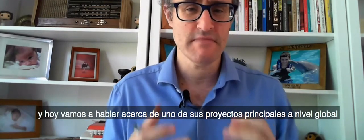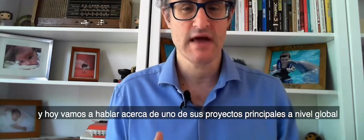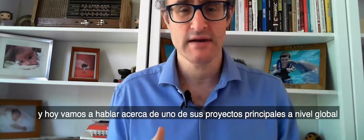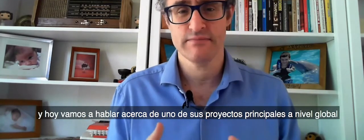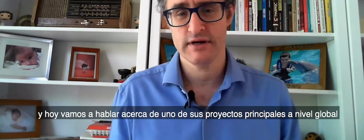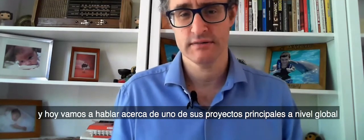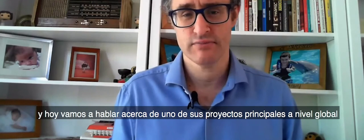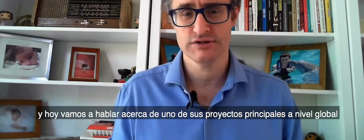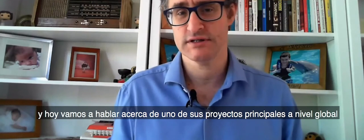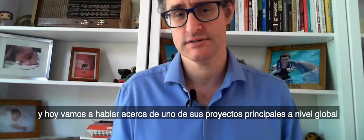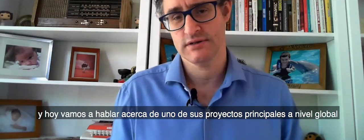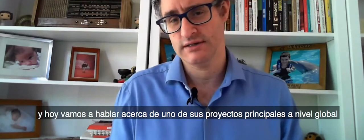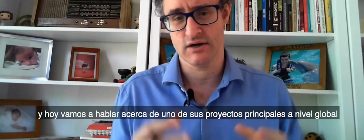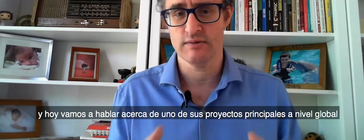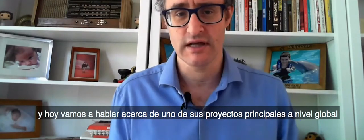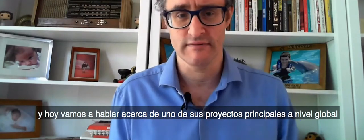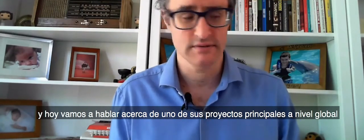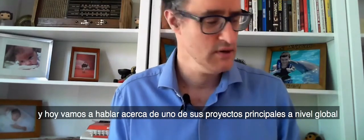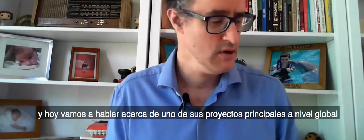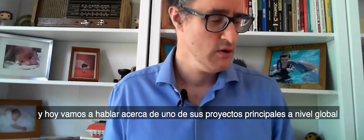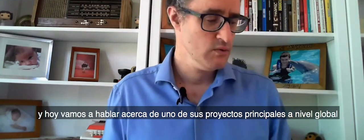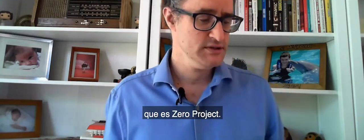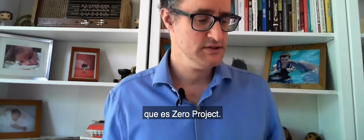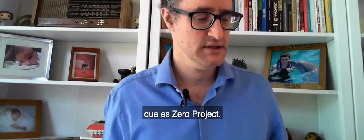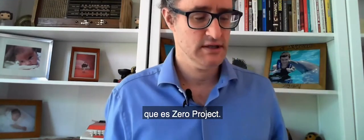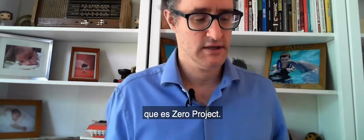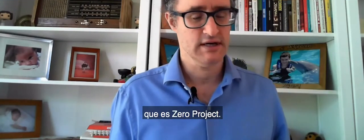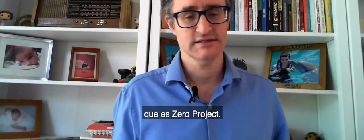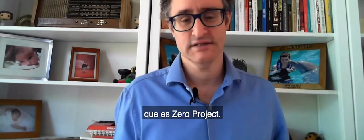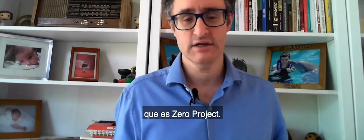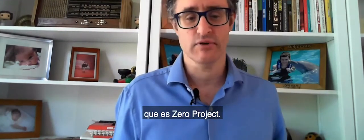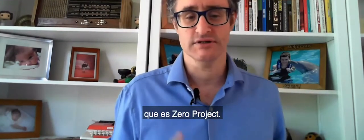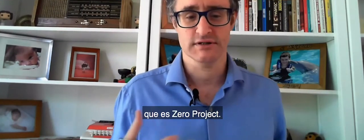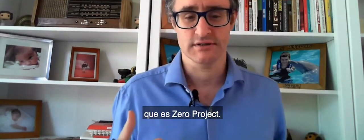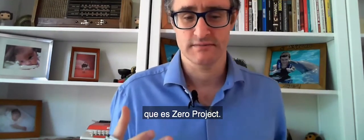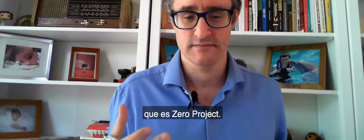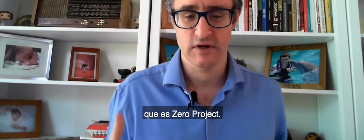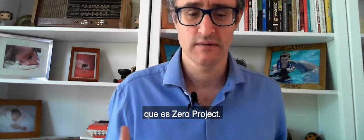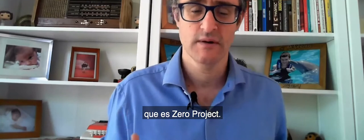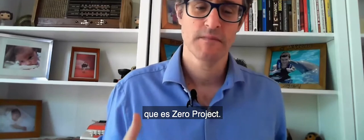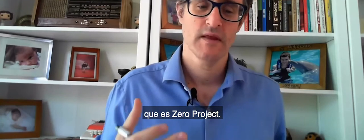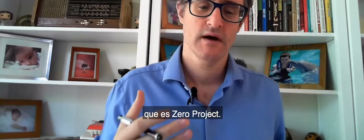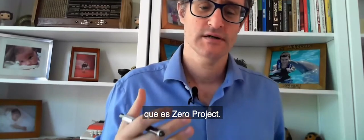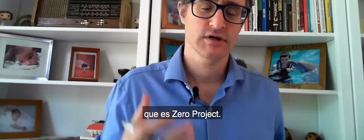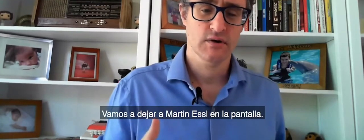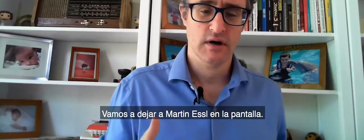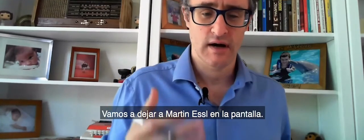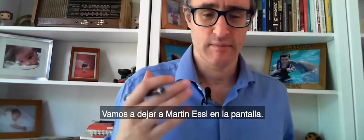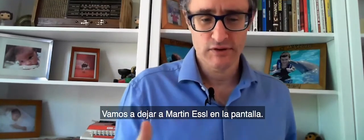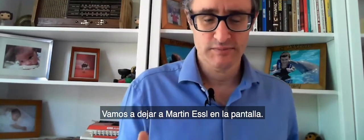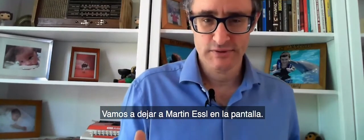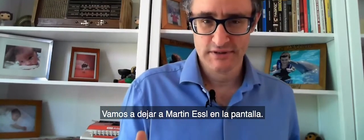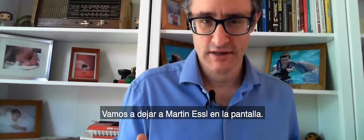main projects at the global level, which is the Zero Project. So,